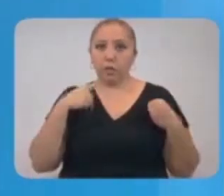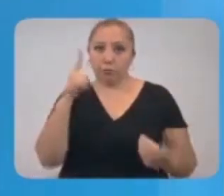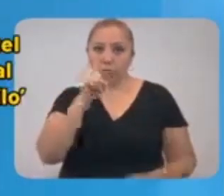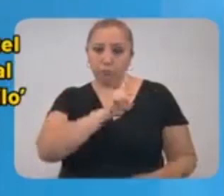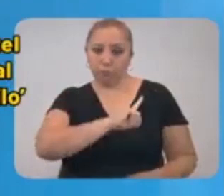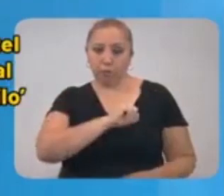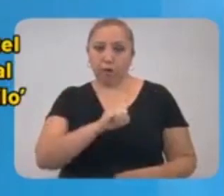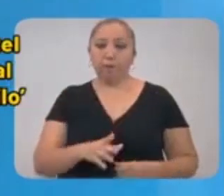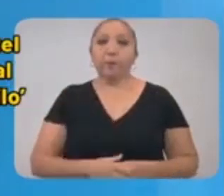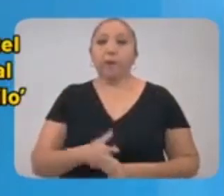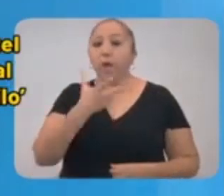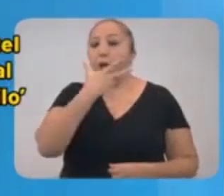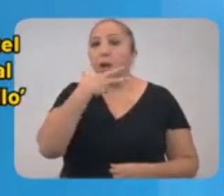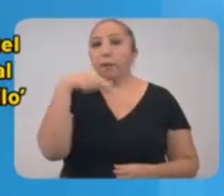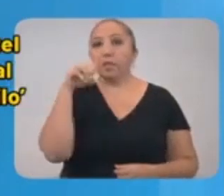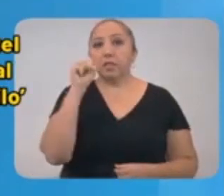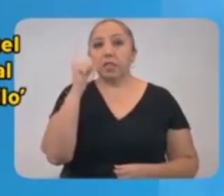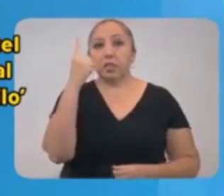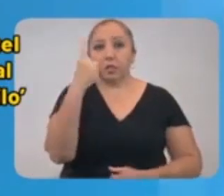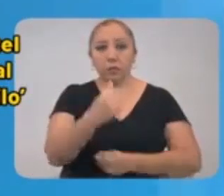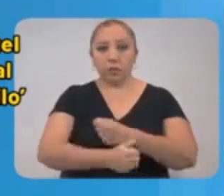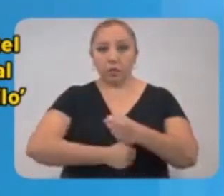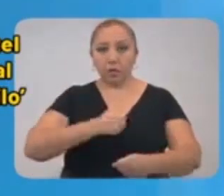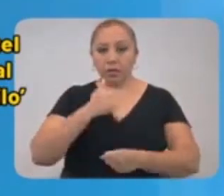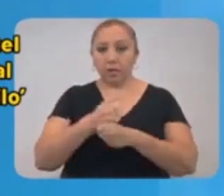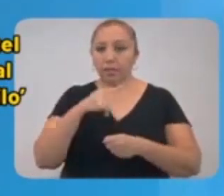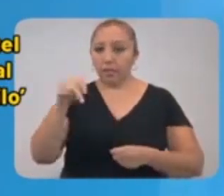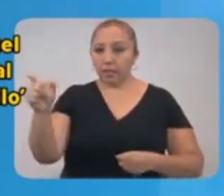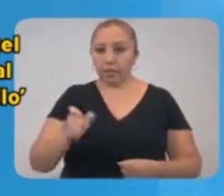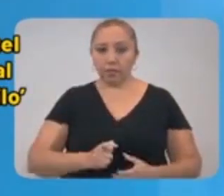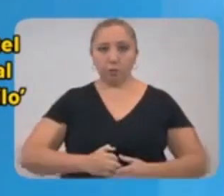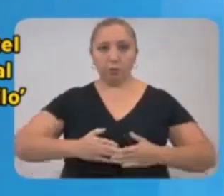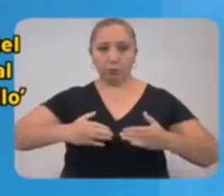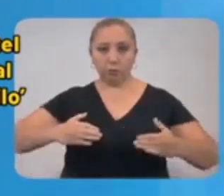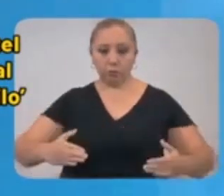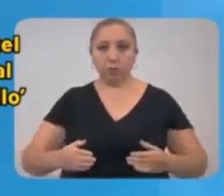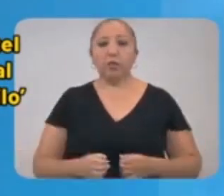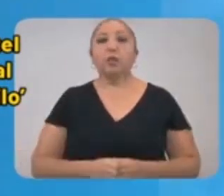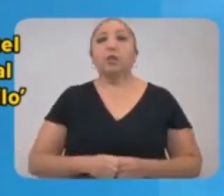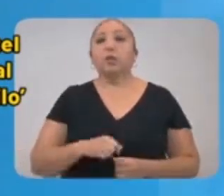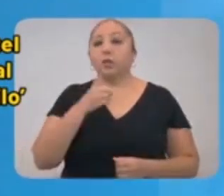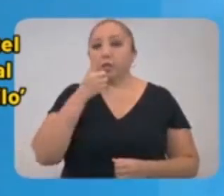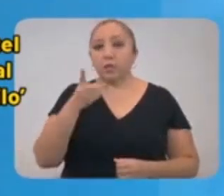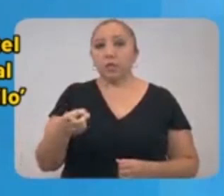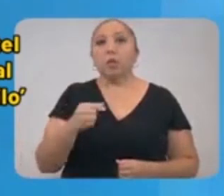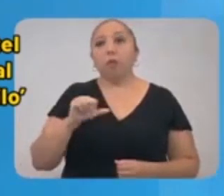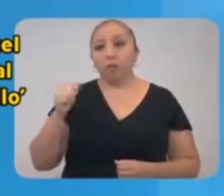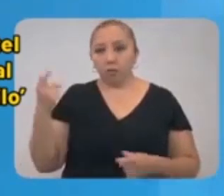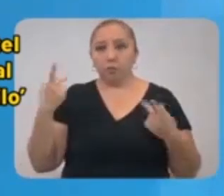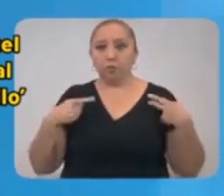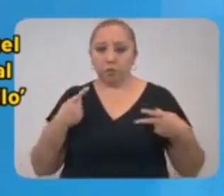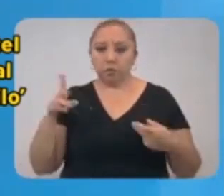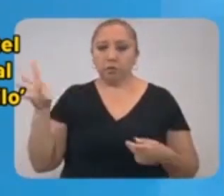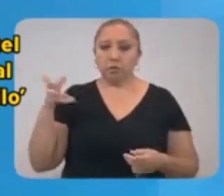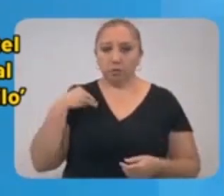paciente vivía sola. Hombre de 61 años de edad de Tecach, con obesidad y contacto con caso confirmado a COVID